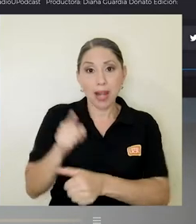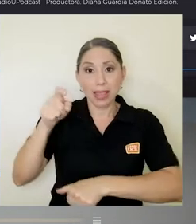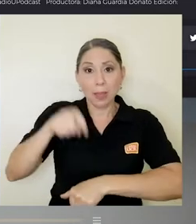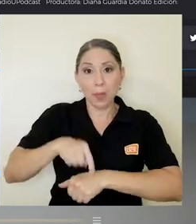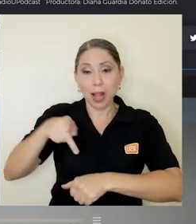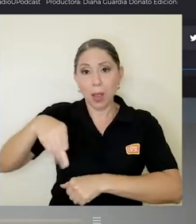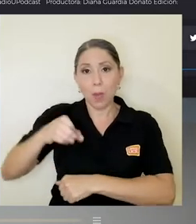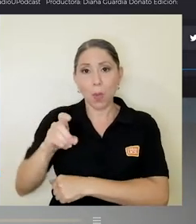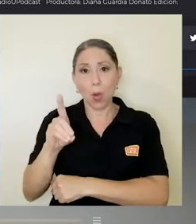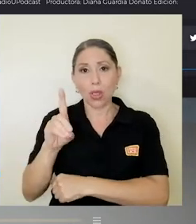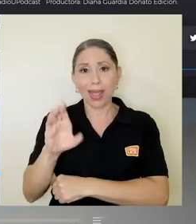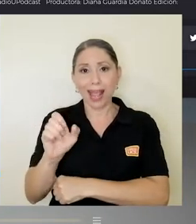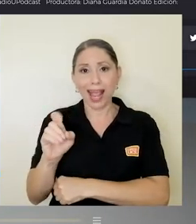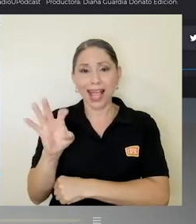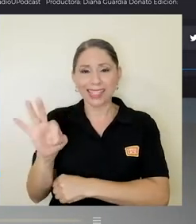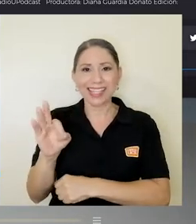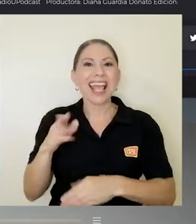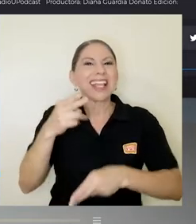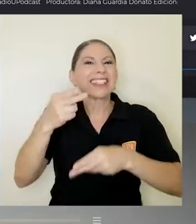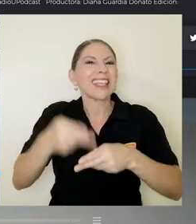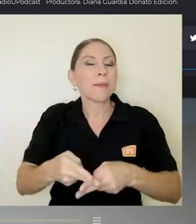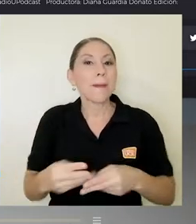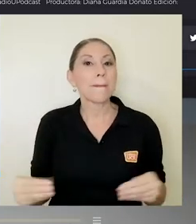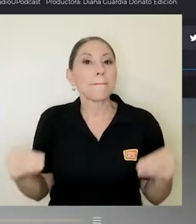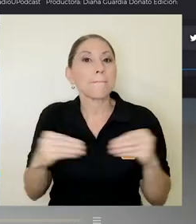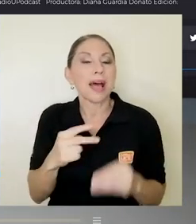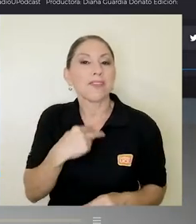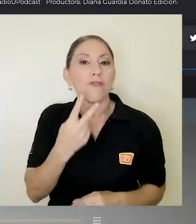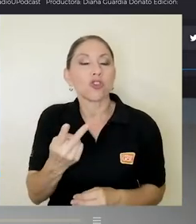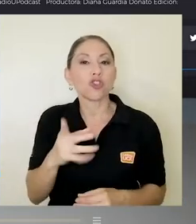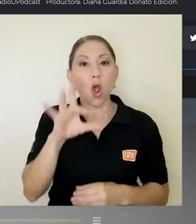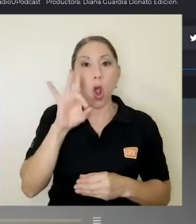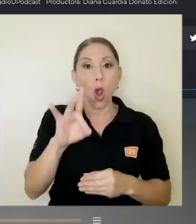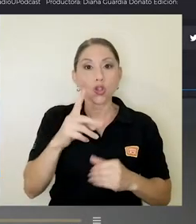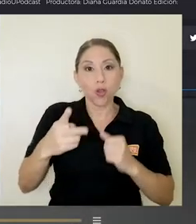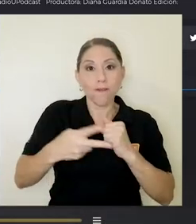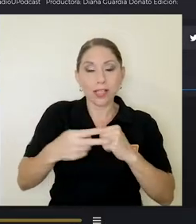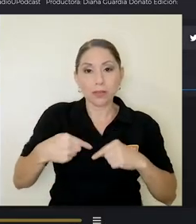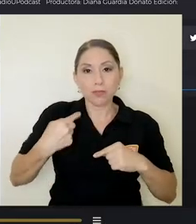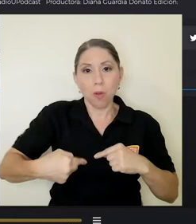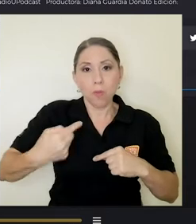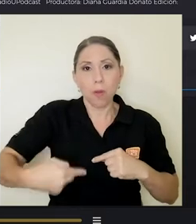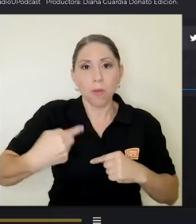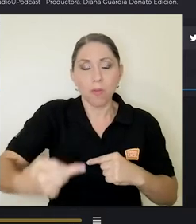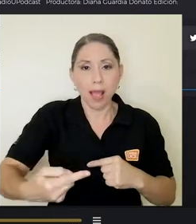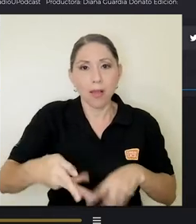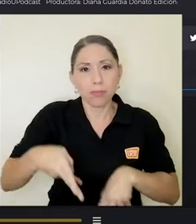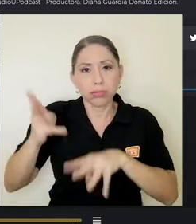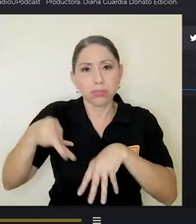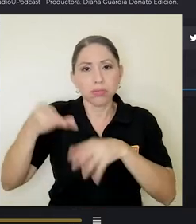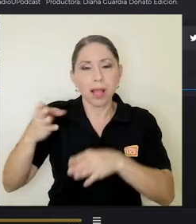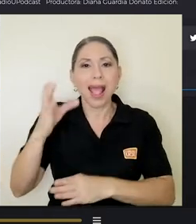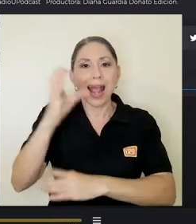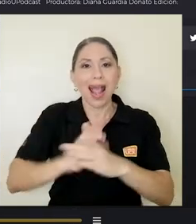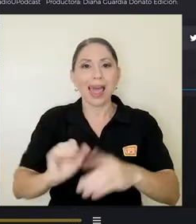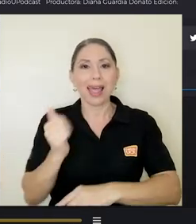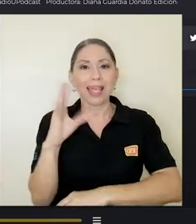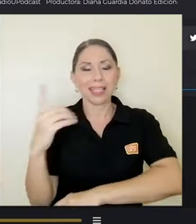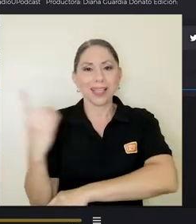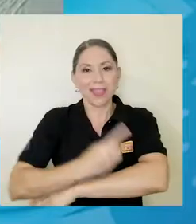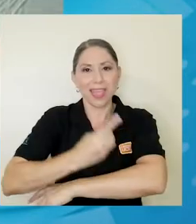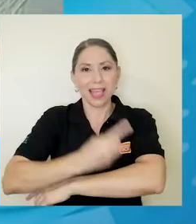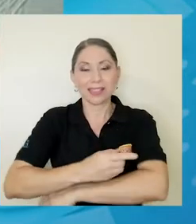de este podcast llamado Más Voz consta de ocho episodios que se publican cada 15 días. Es un